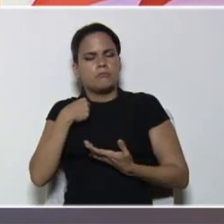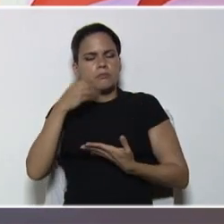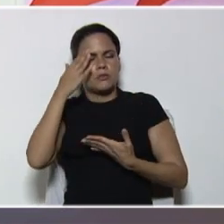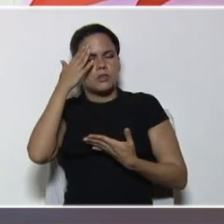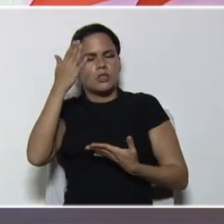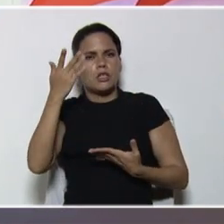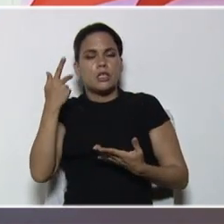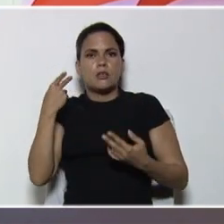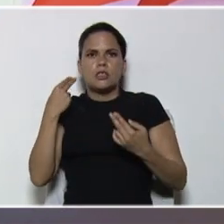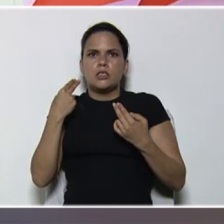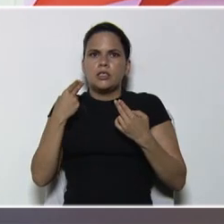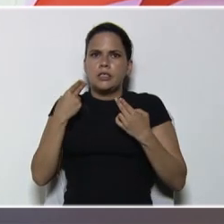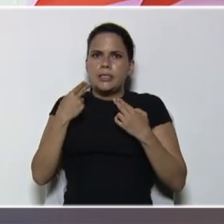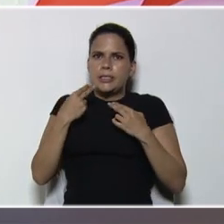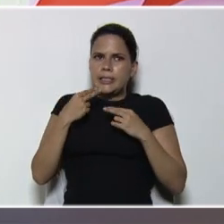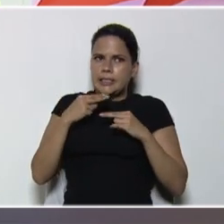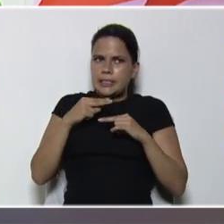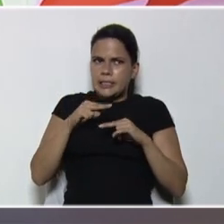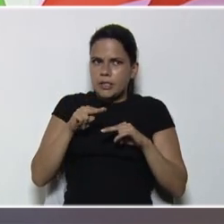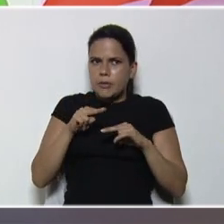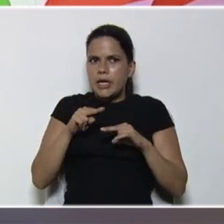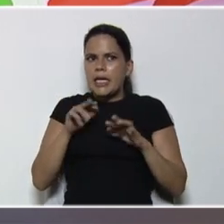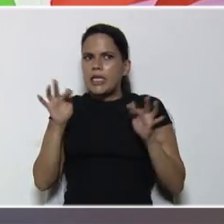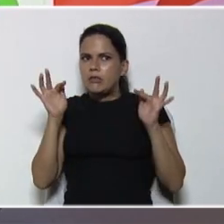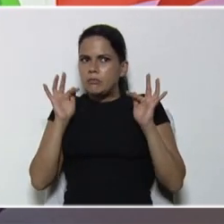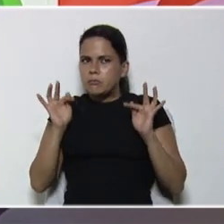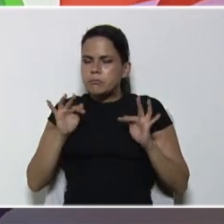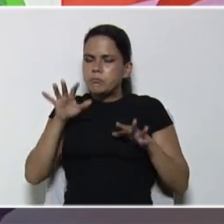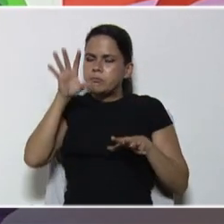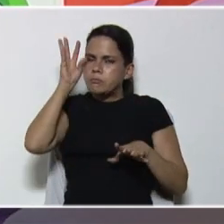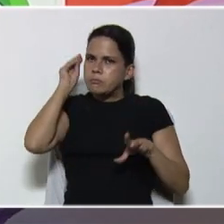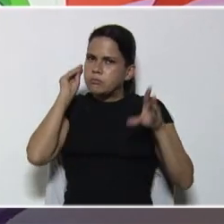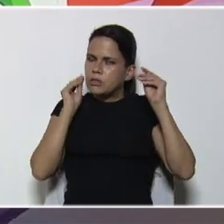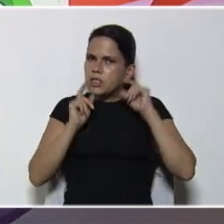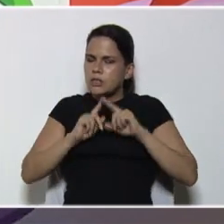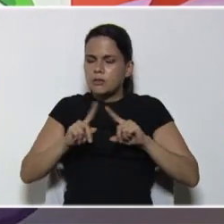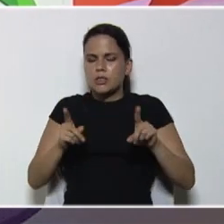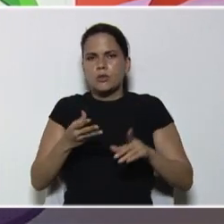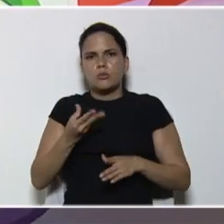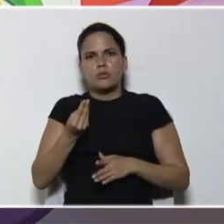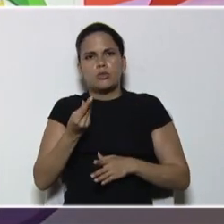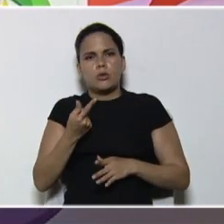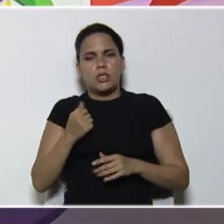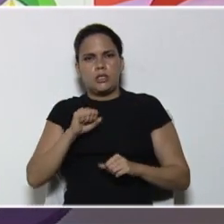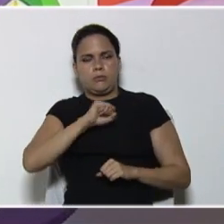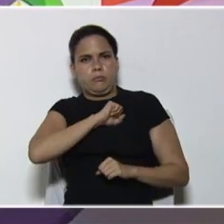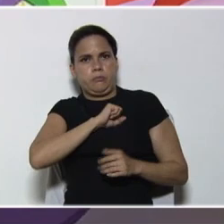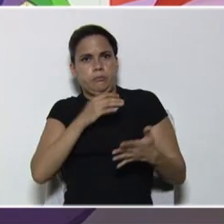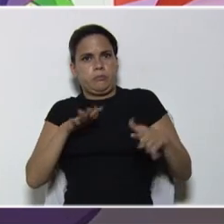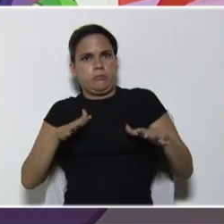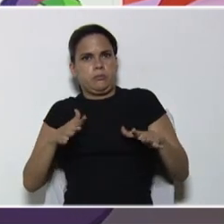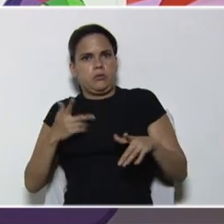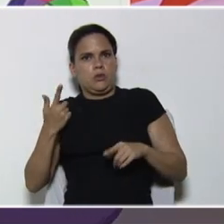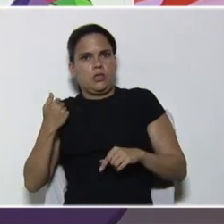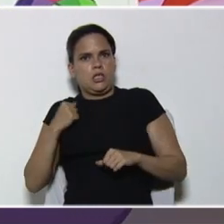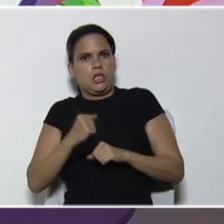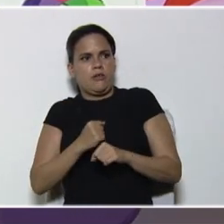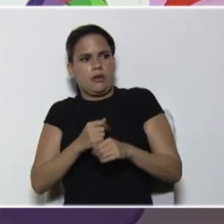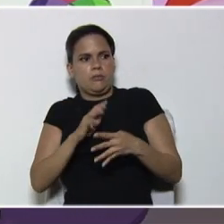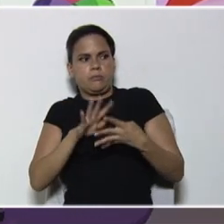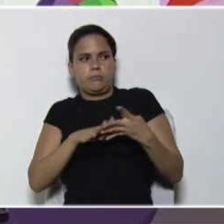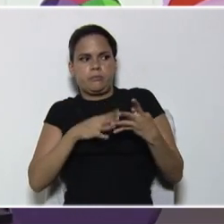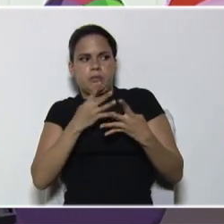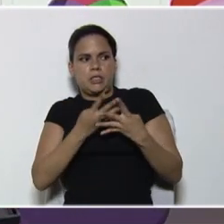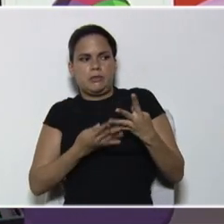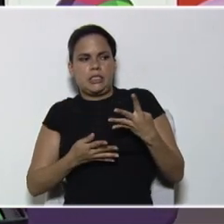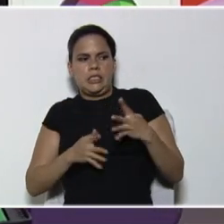ritmos, tenemos estilos, de aprendizaje diferentes, y muchas veces, hasta miedo, tenemos, el hecho de trabajar, en el área de